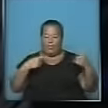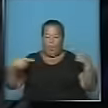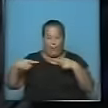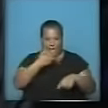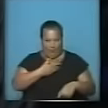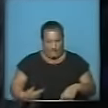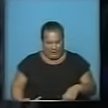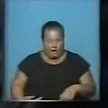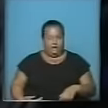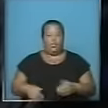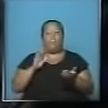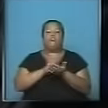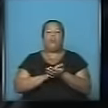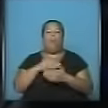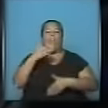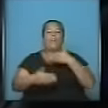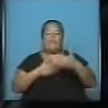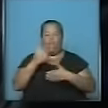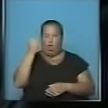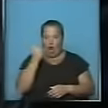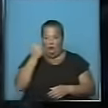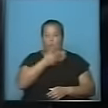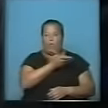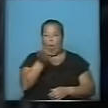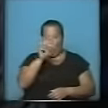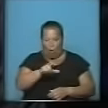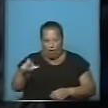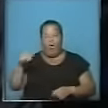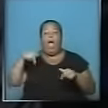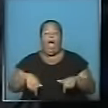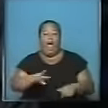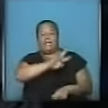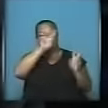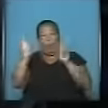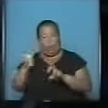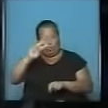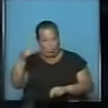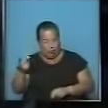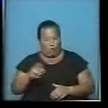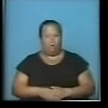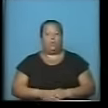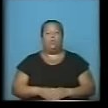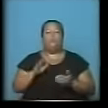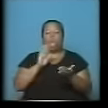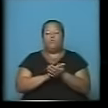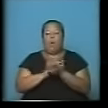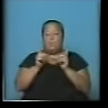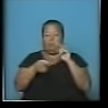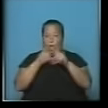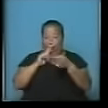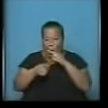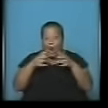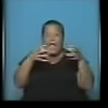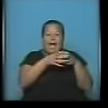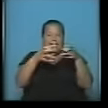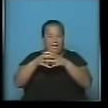...presidencial, que era desarrollo económico y humano. Vamos a ingresar en el segundo tema, de acuerdo a lo acordado por sus